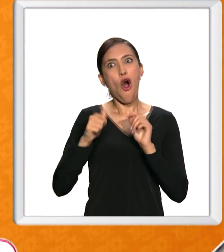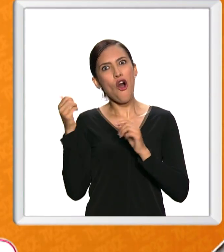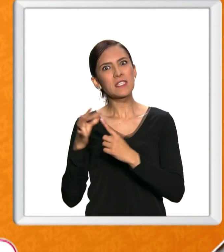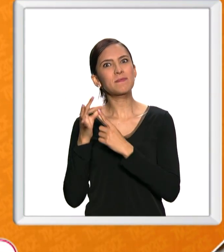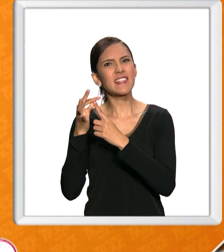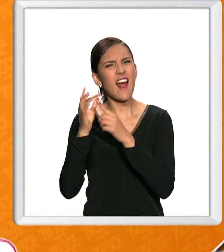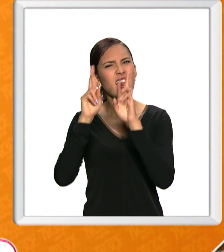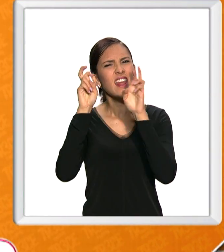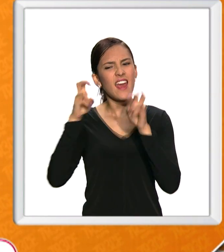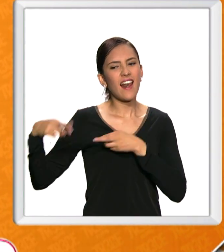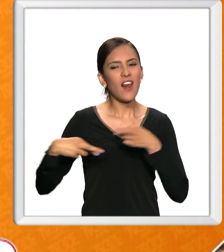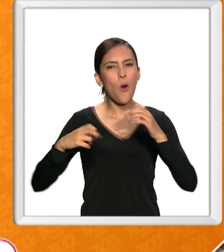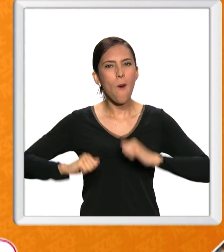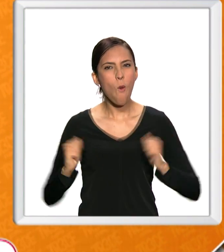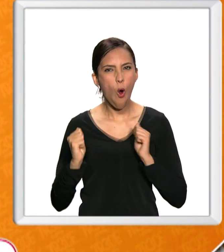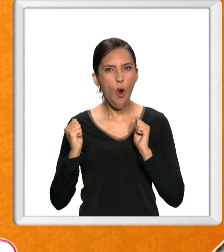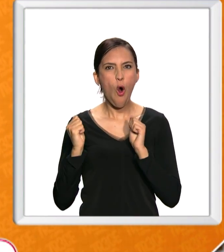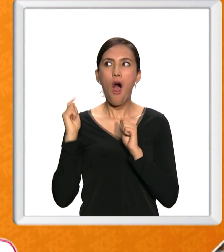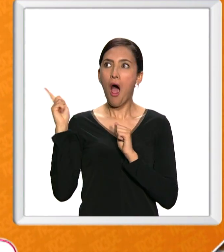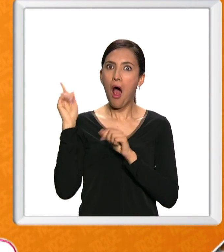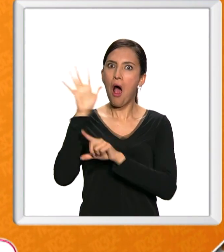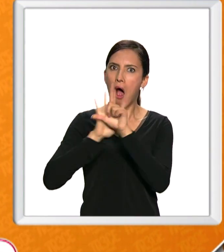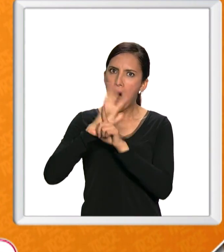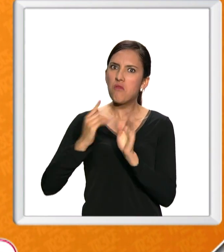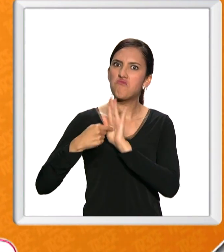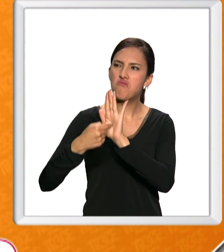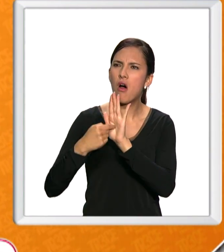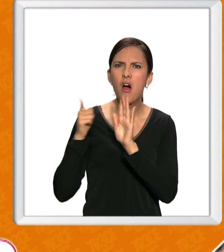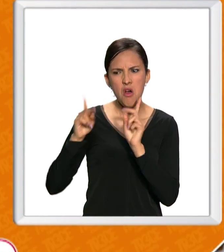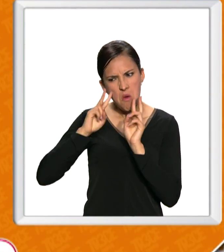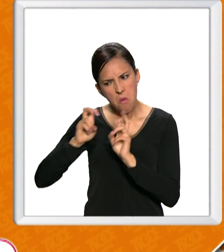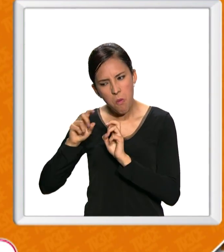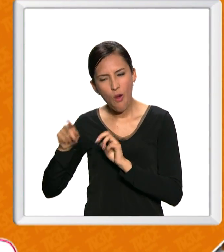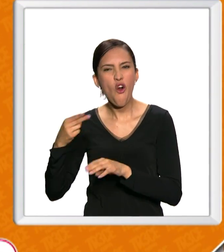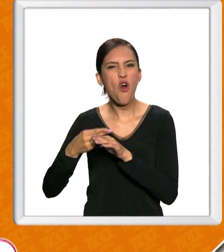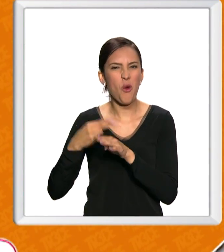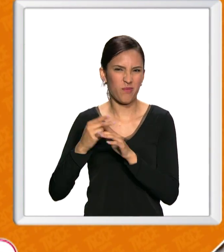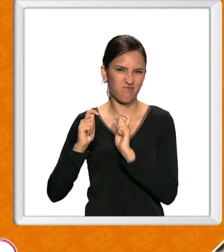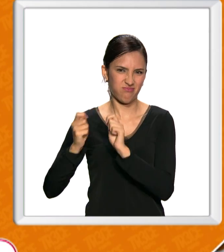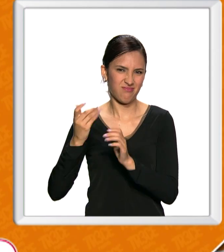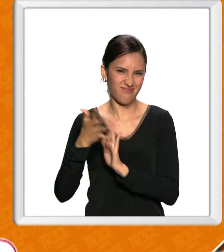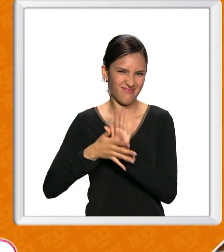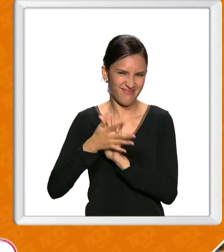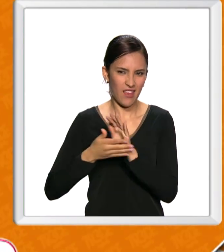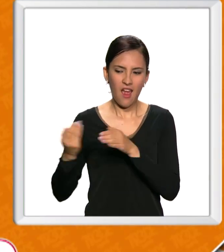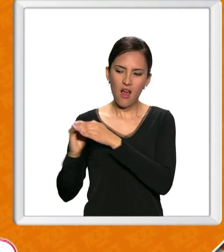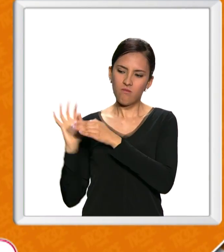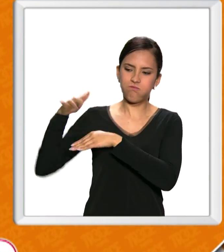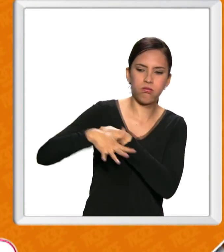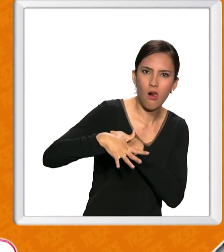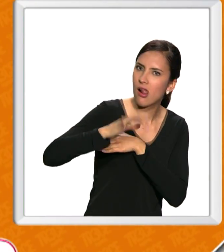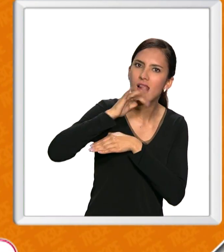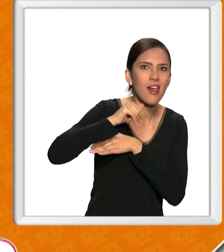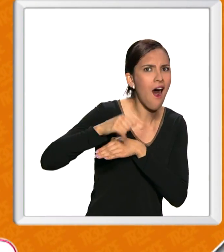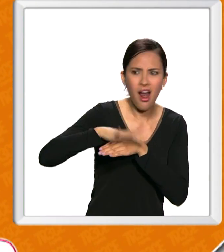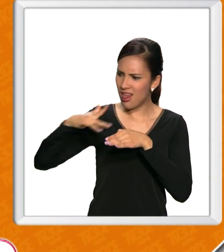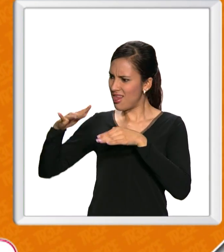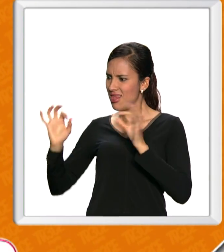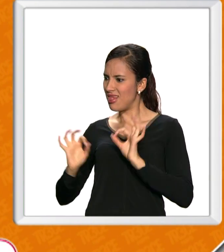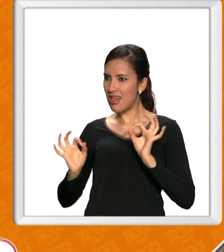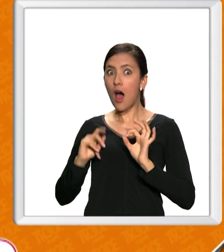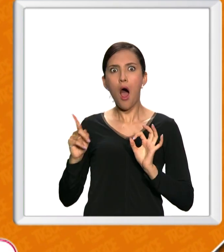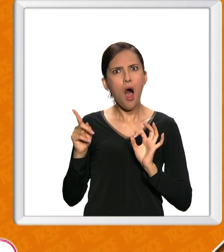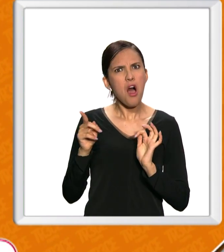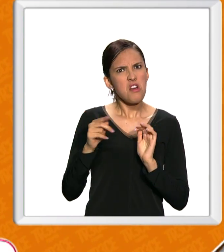especial sobre el río Bogotá al que denominamos Cause Sin Causa, especial con alta factura de producción y